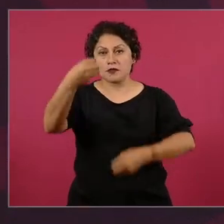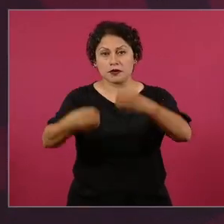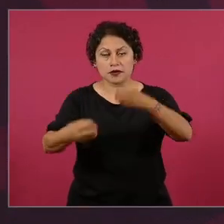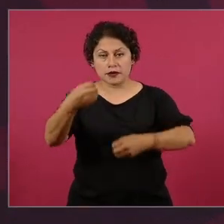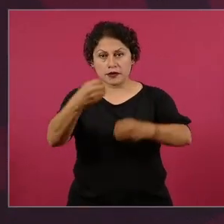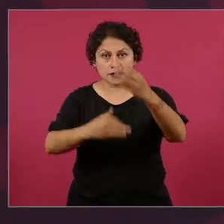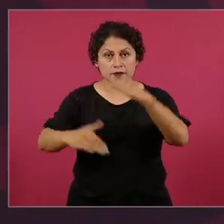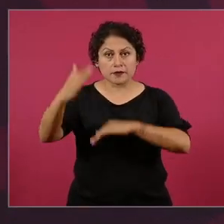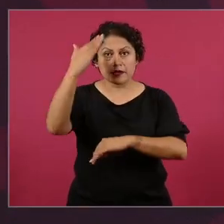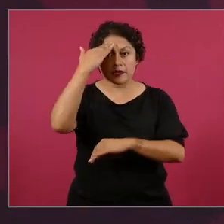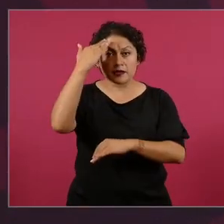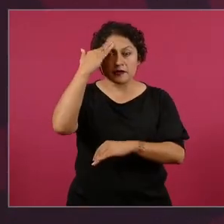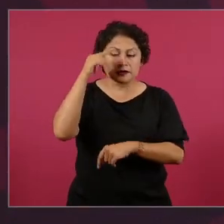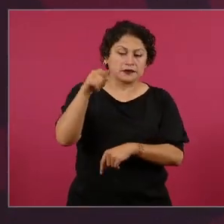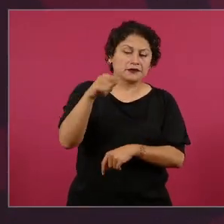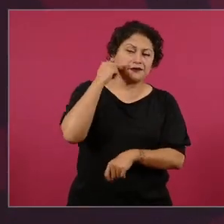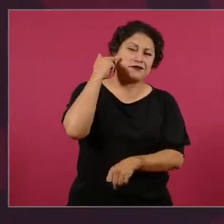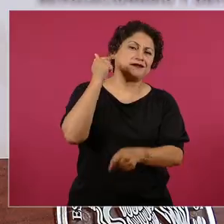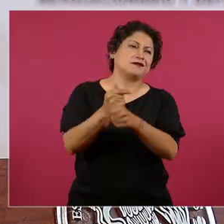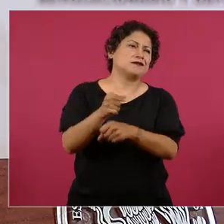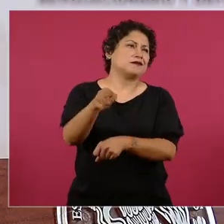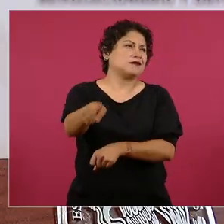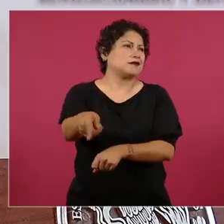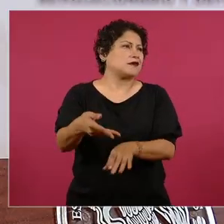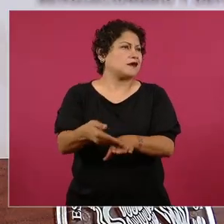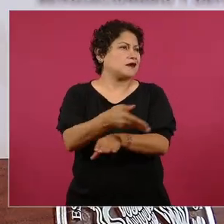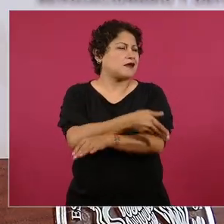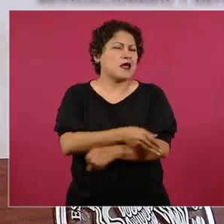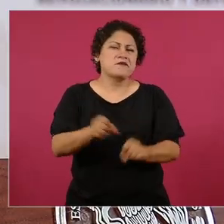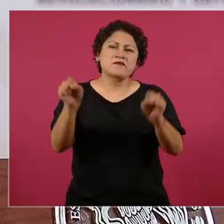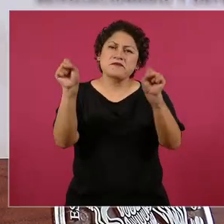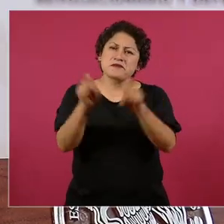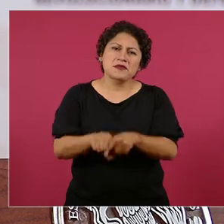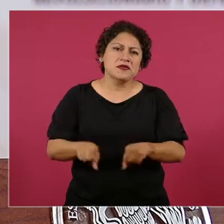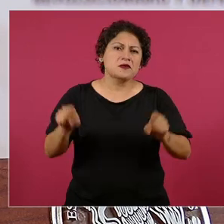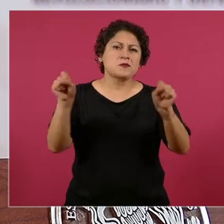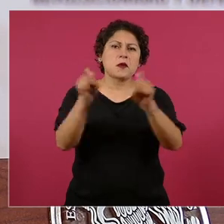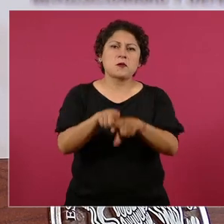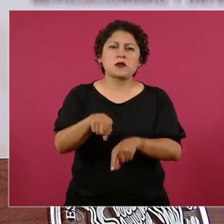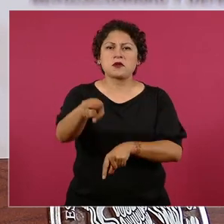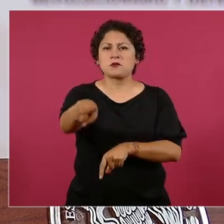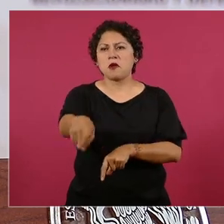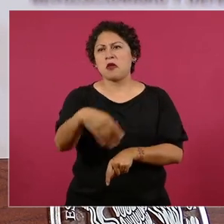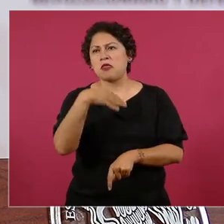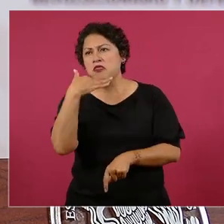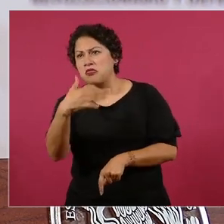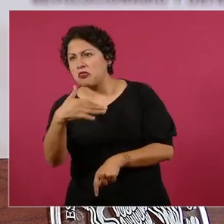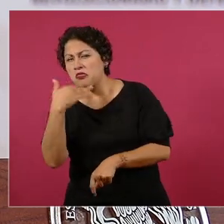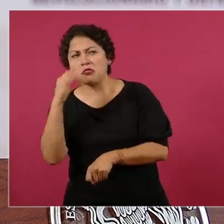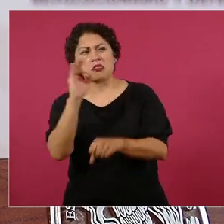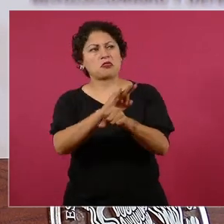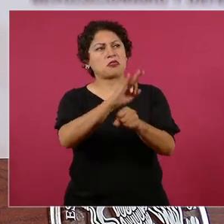siempre ha defendido a potentados.